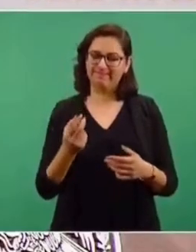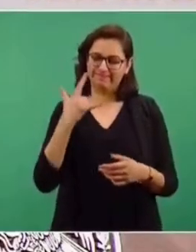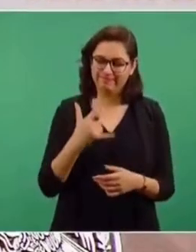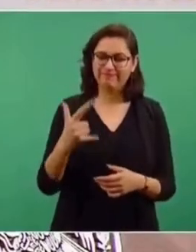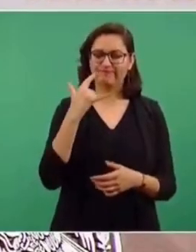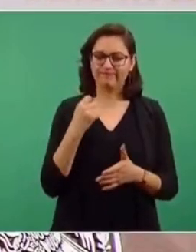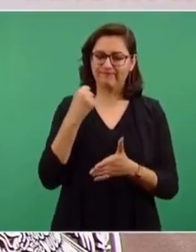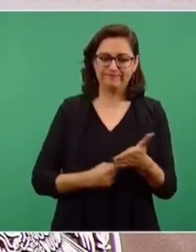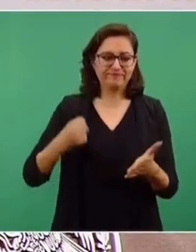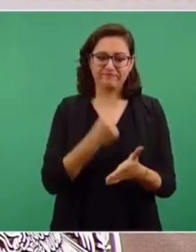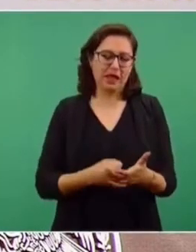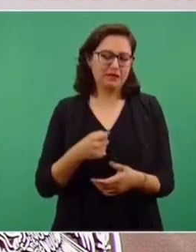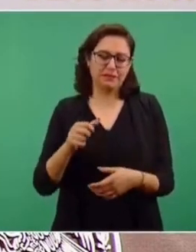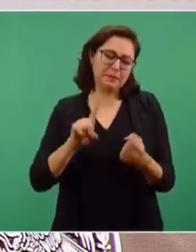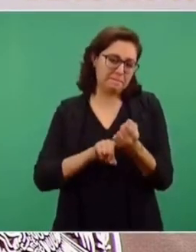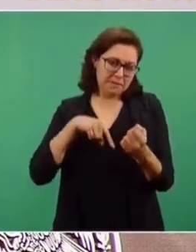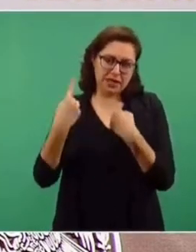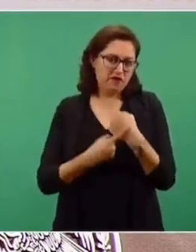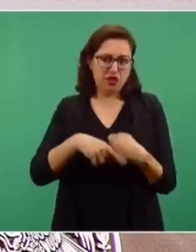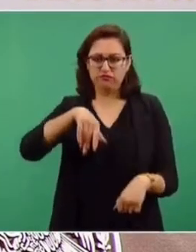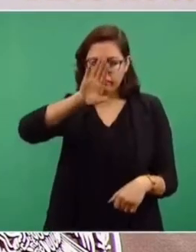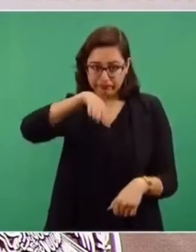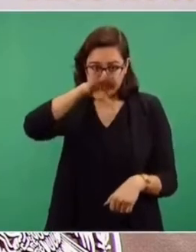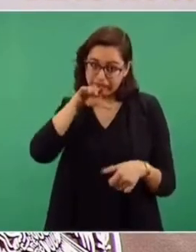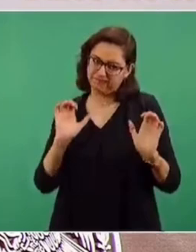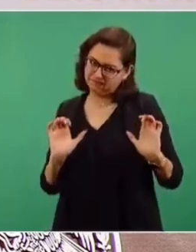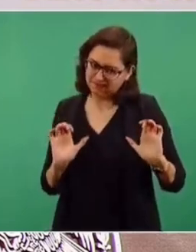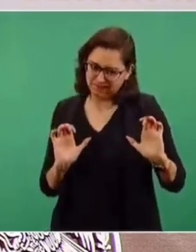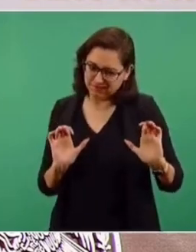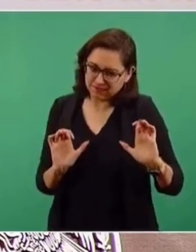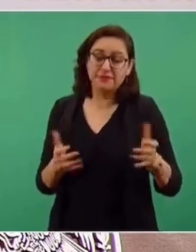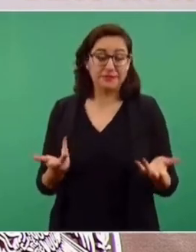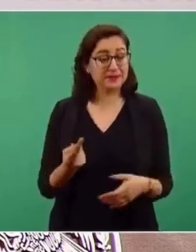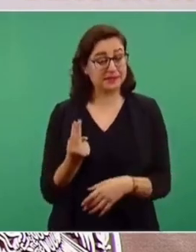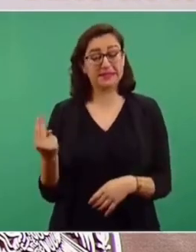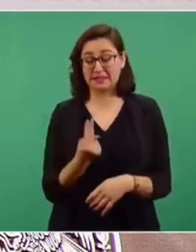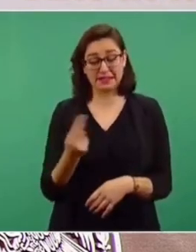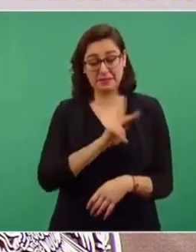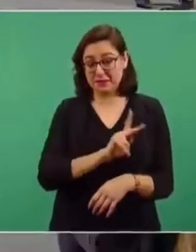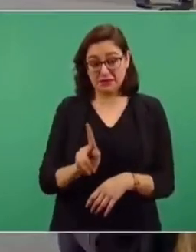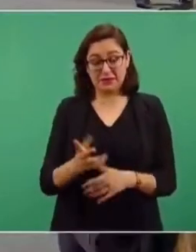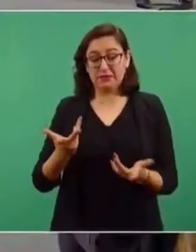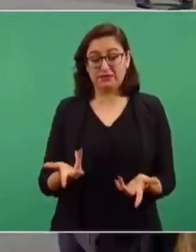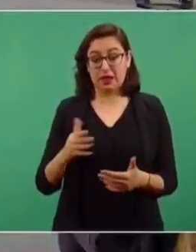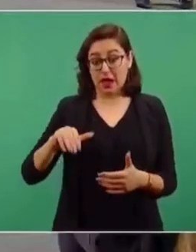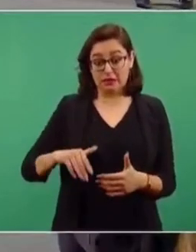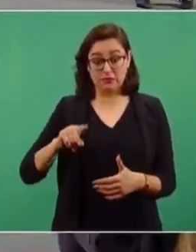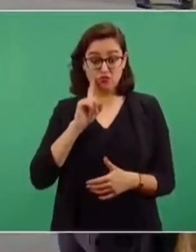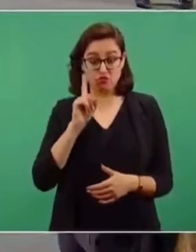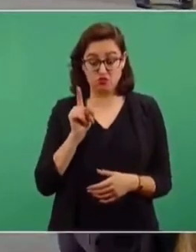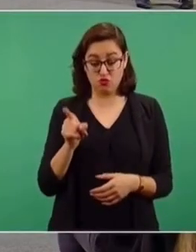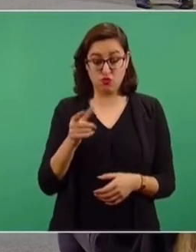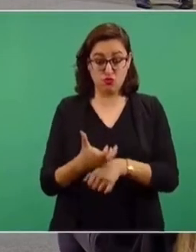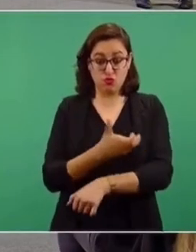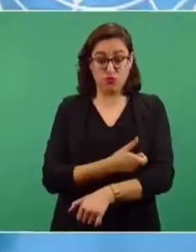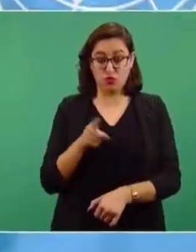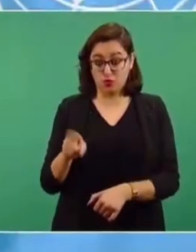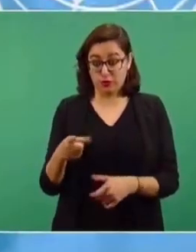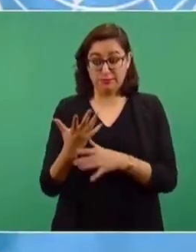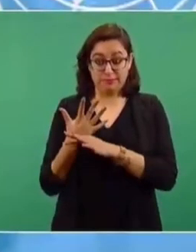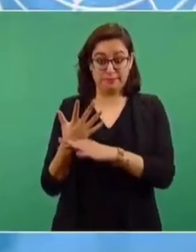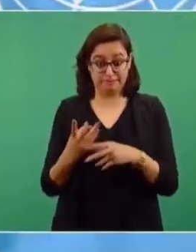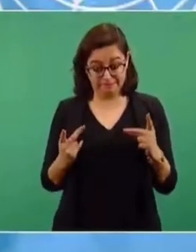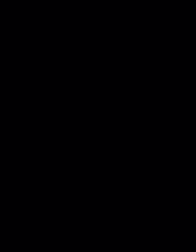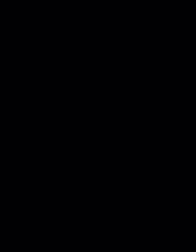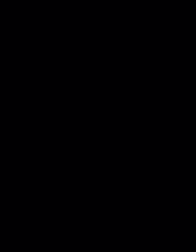al elefante para que camine y hacer las cosas, como decía la compañera de Sudáfrica, rápido